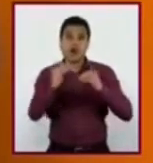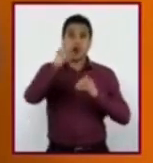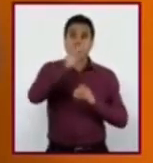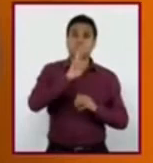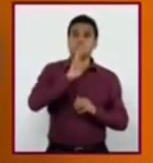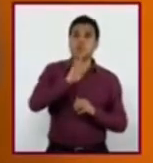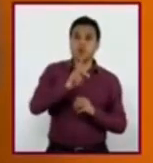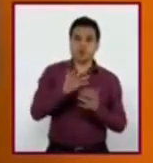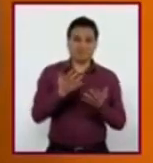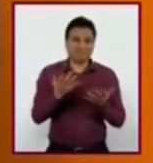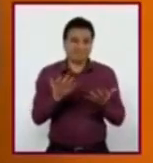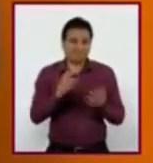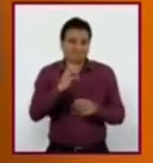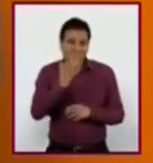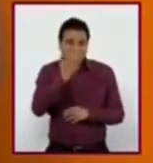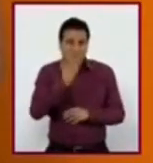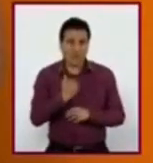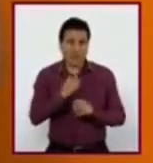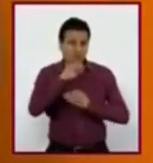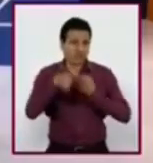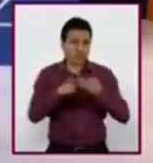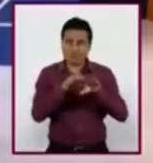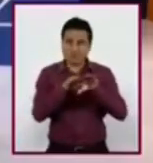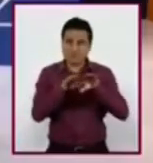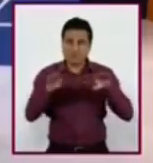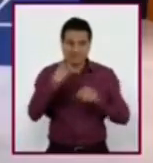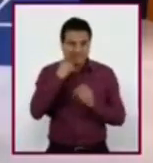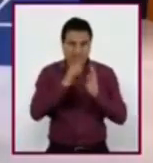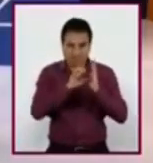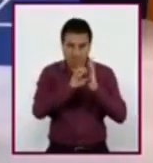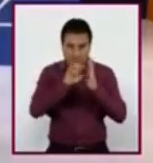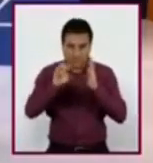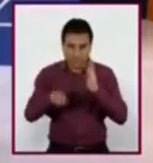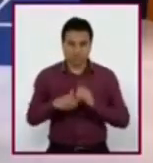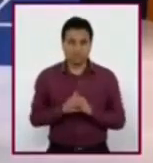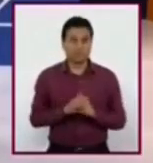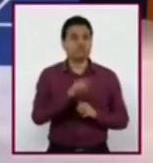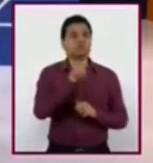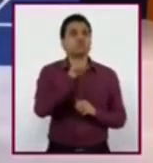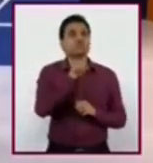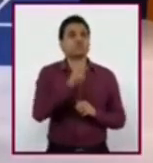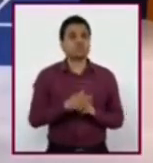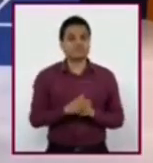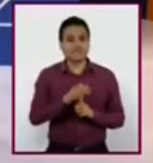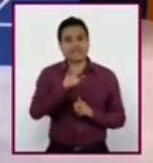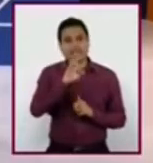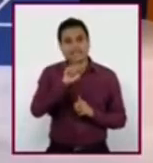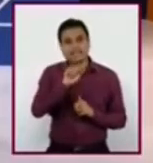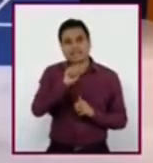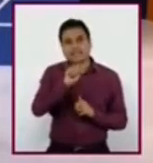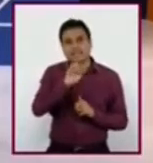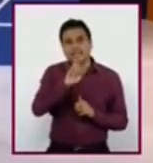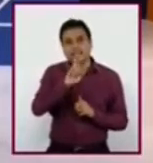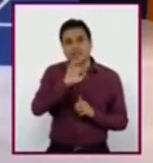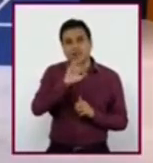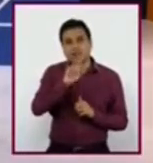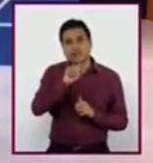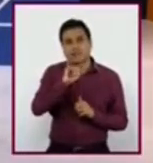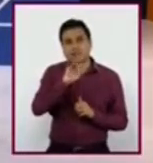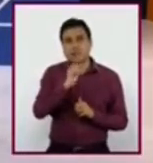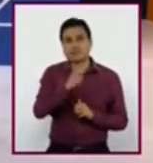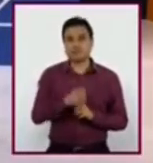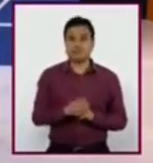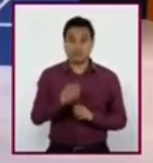usar la lengua, dependiendo de su intención. Por ejemplo, para ti, ¿qué es un estereotipo? Según mi experiencia, un